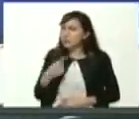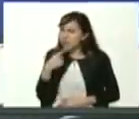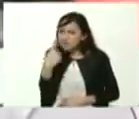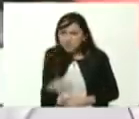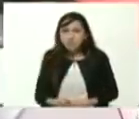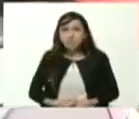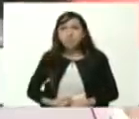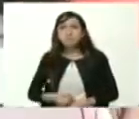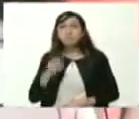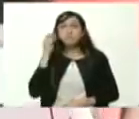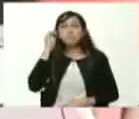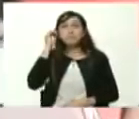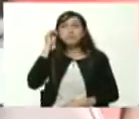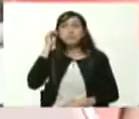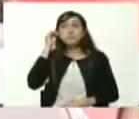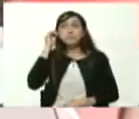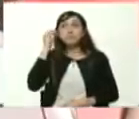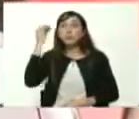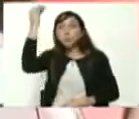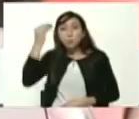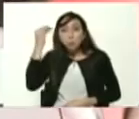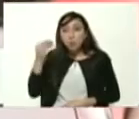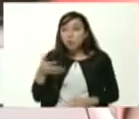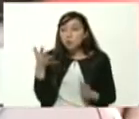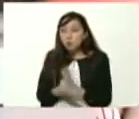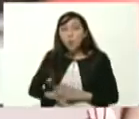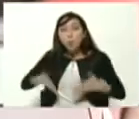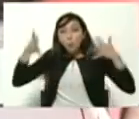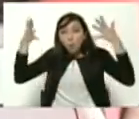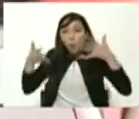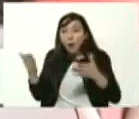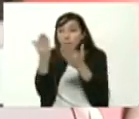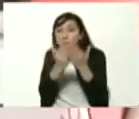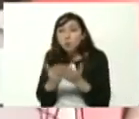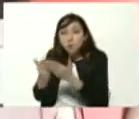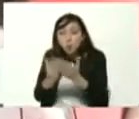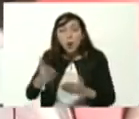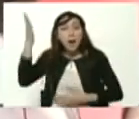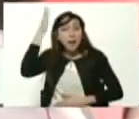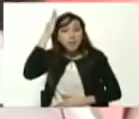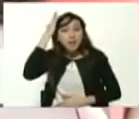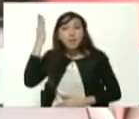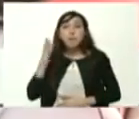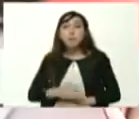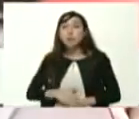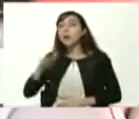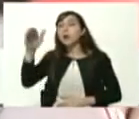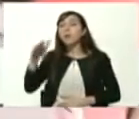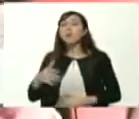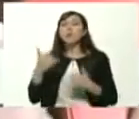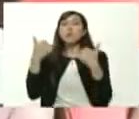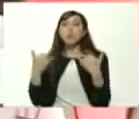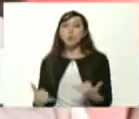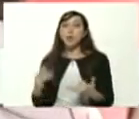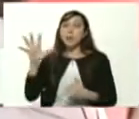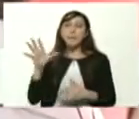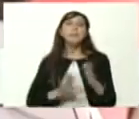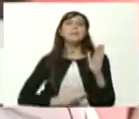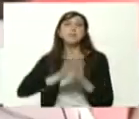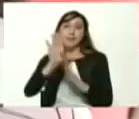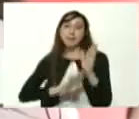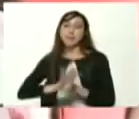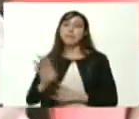bueno presidente pues en eso estamos en la orientación de nuestros muchachos pues sabemos que el presente y el futuro de la patria está en la producción